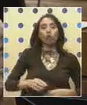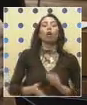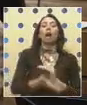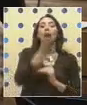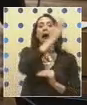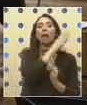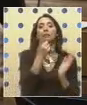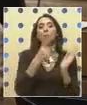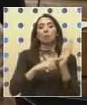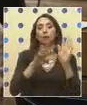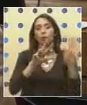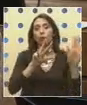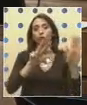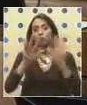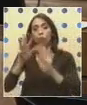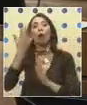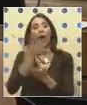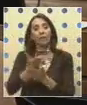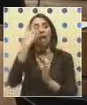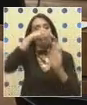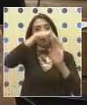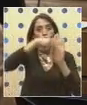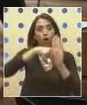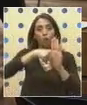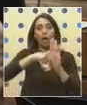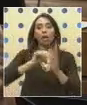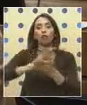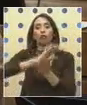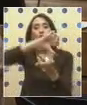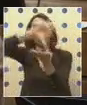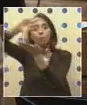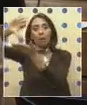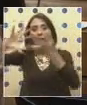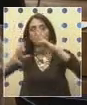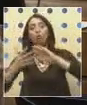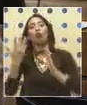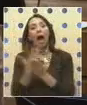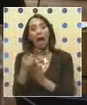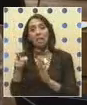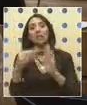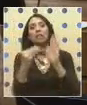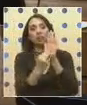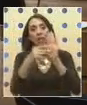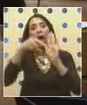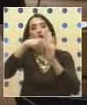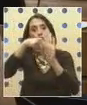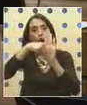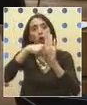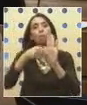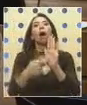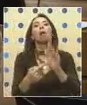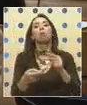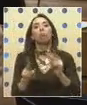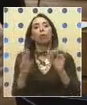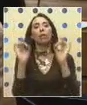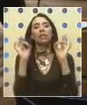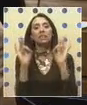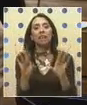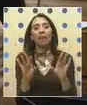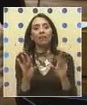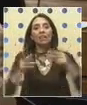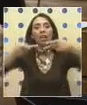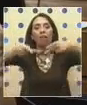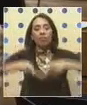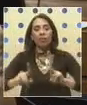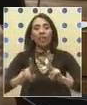89, norma que existe en prácticamente todos los países del mundo, norma que permite establecer precisamente el